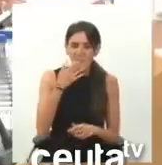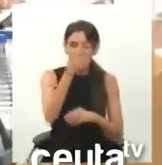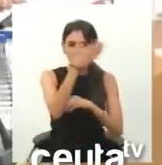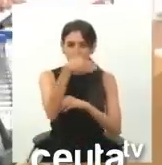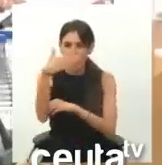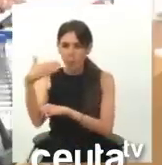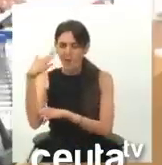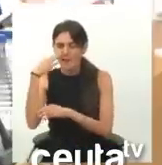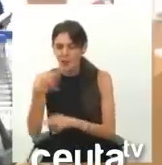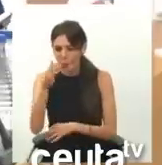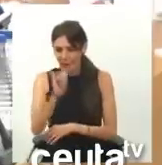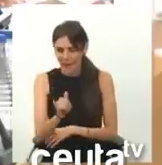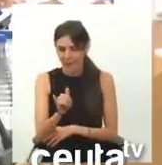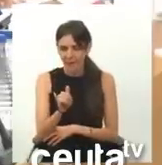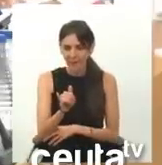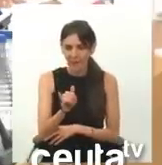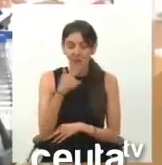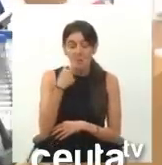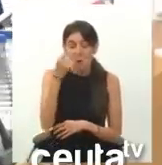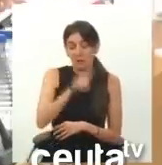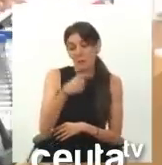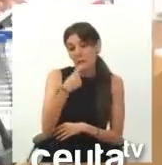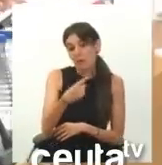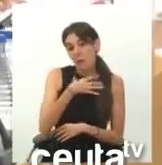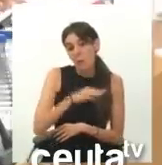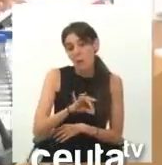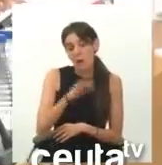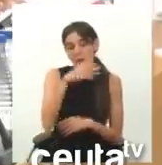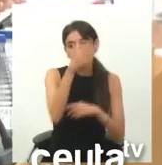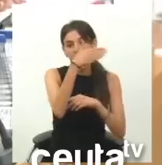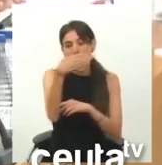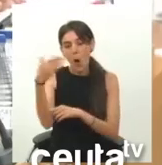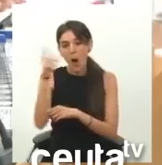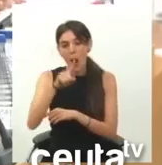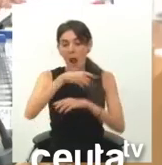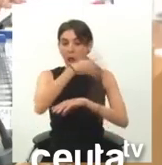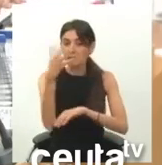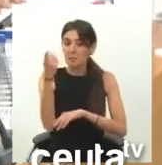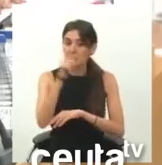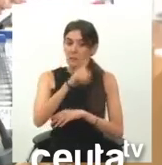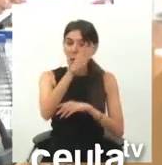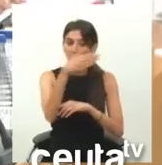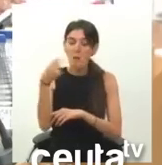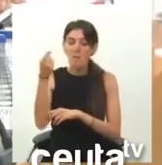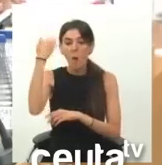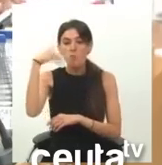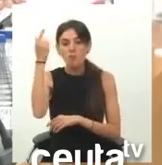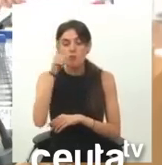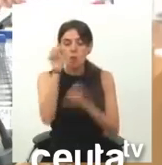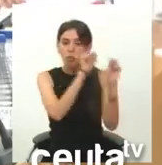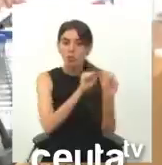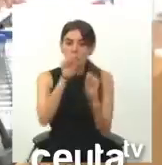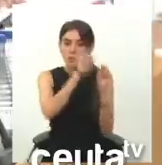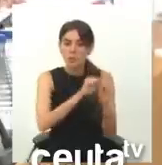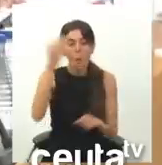palestina. Bueno, también le pueden poner a la sede la bandera LGTBI. Usted que va de musulmán, de defensor de los